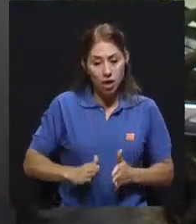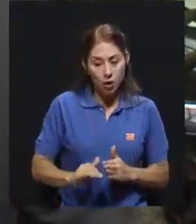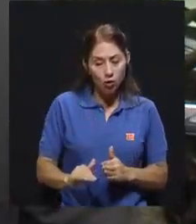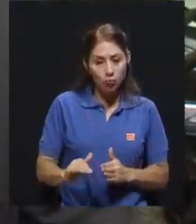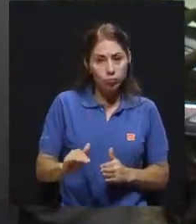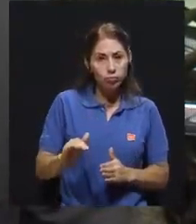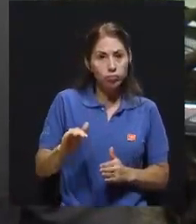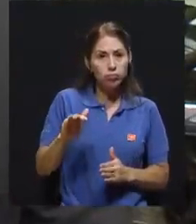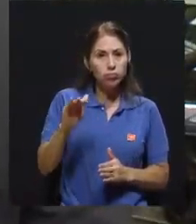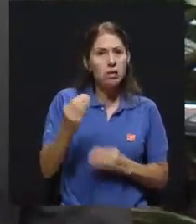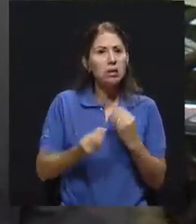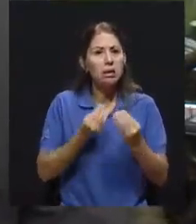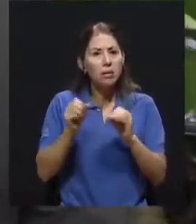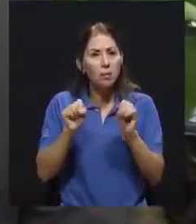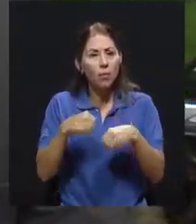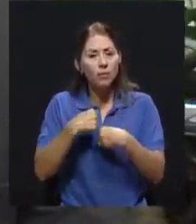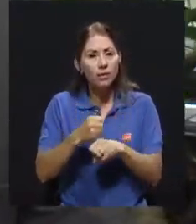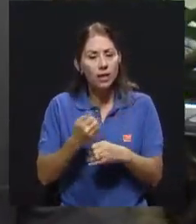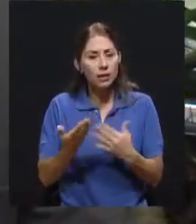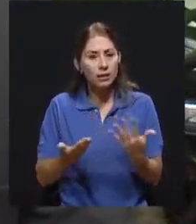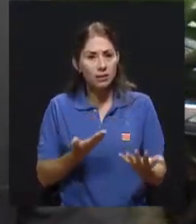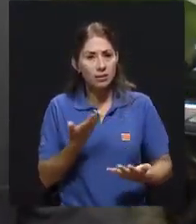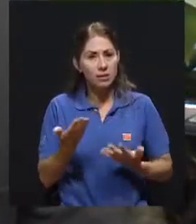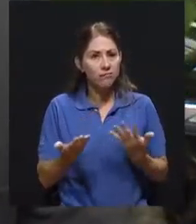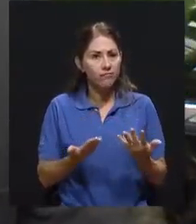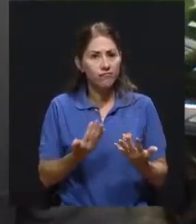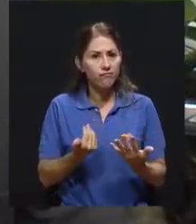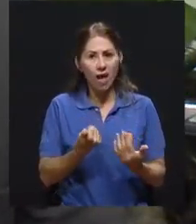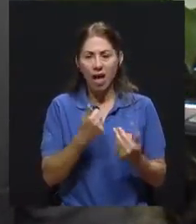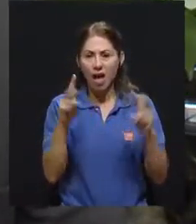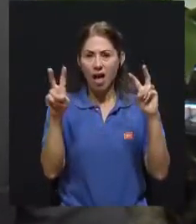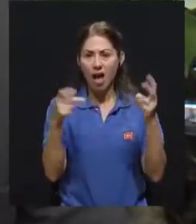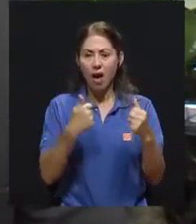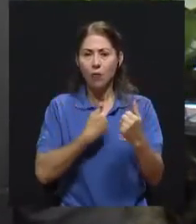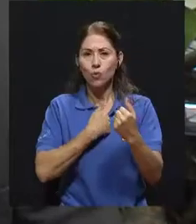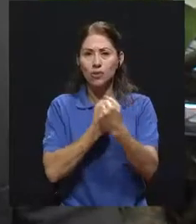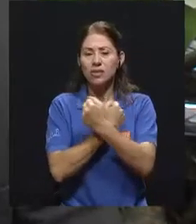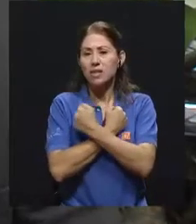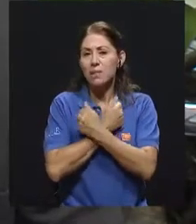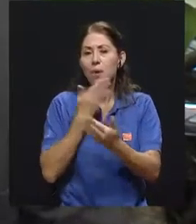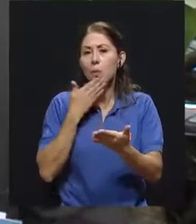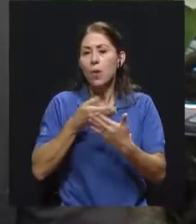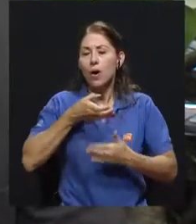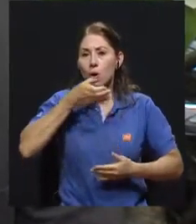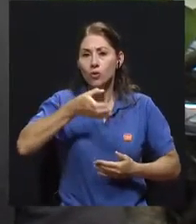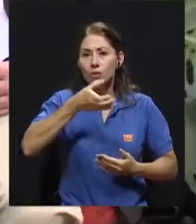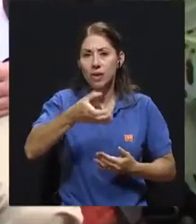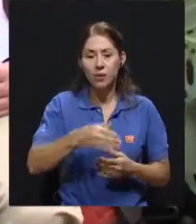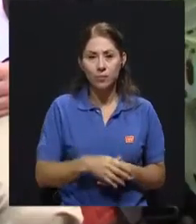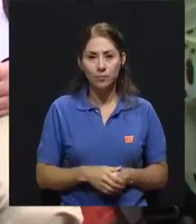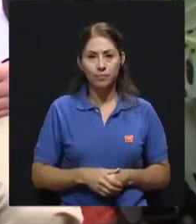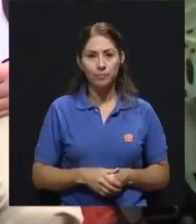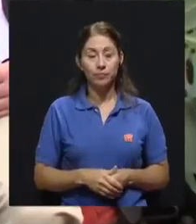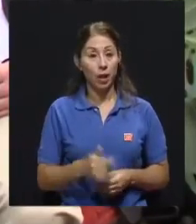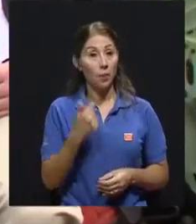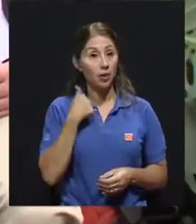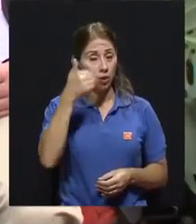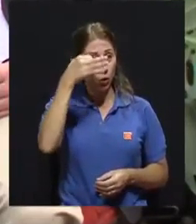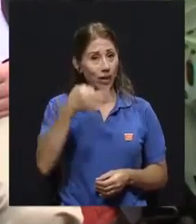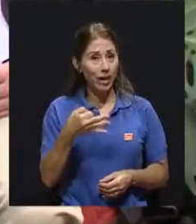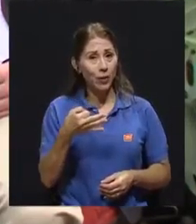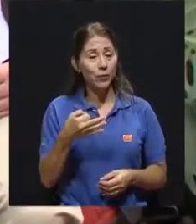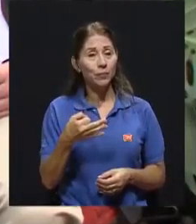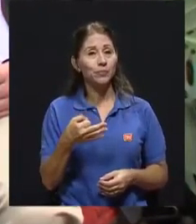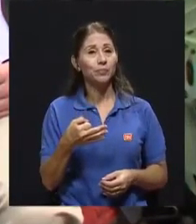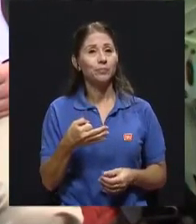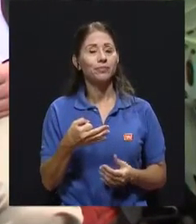que van hijos creciendo, ¿verdad?, en esos términos de autoestima, ¿cuál es un buen consejo que usted le puede regalar? Vea, yo creo que van varios